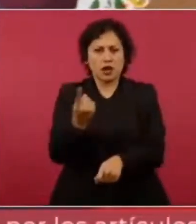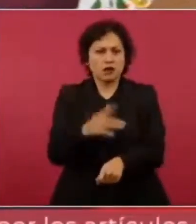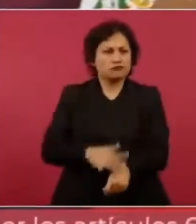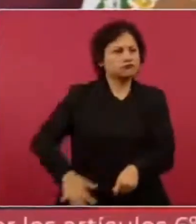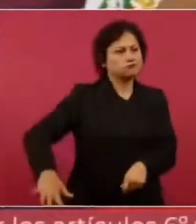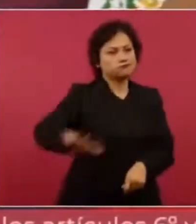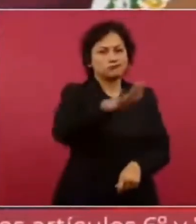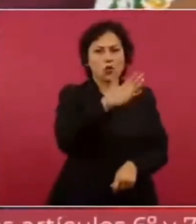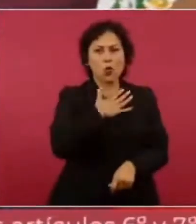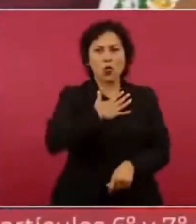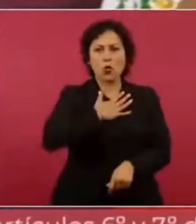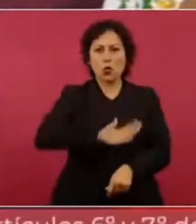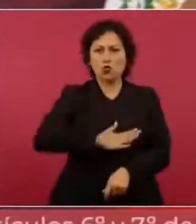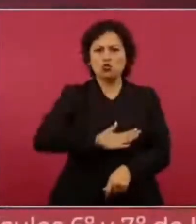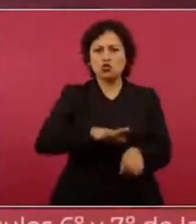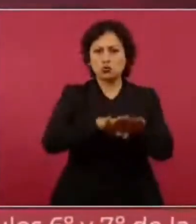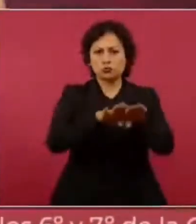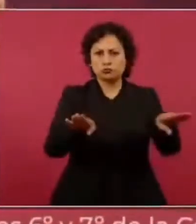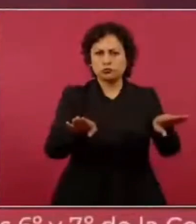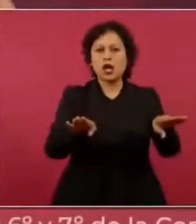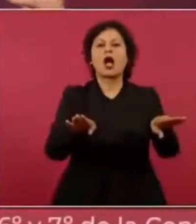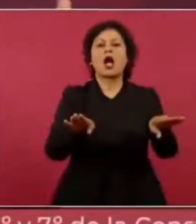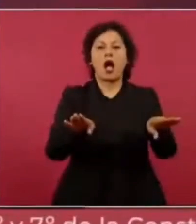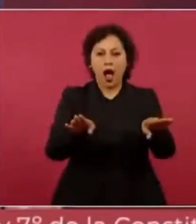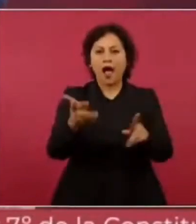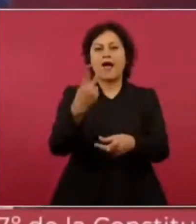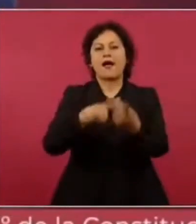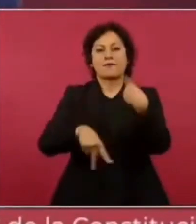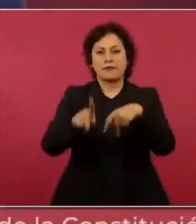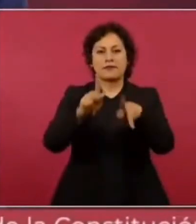imagínense si se hubiese